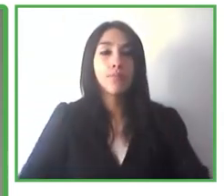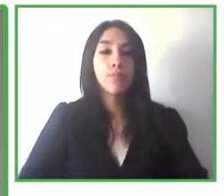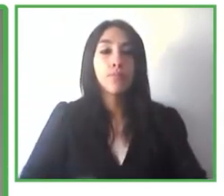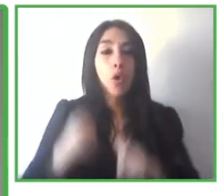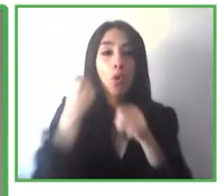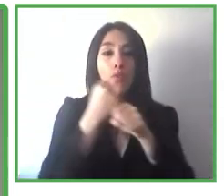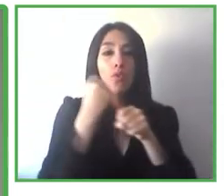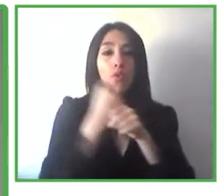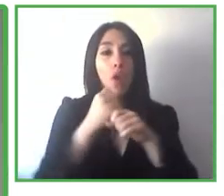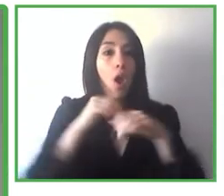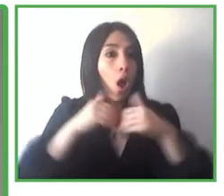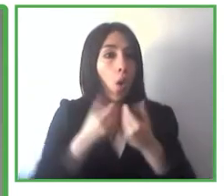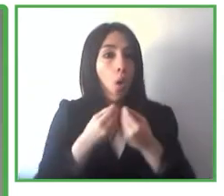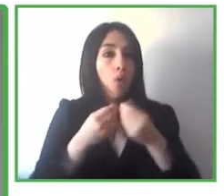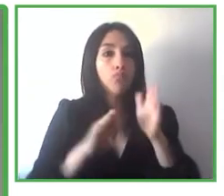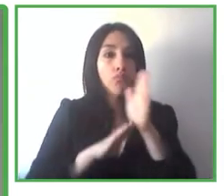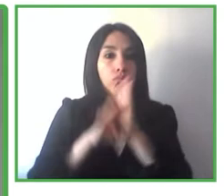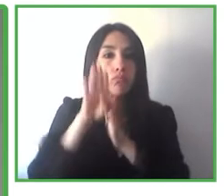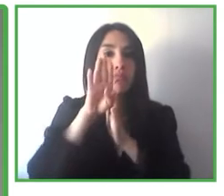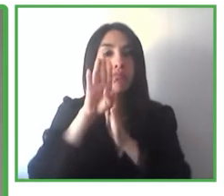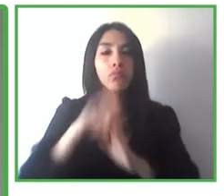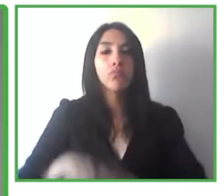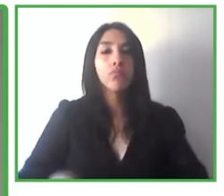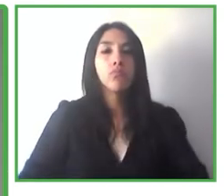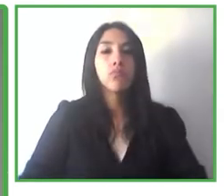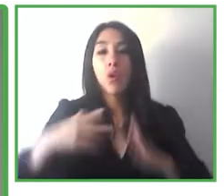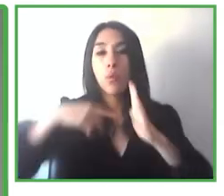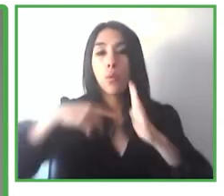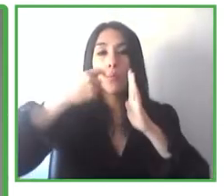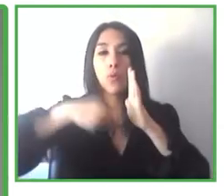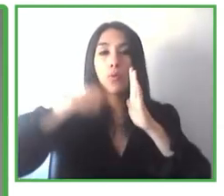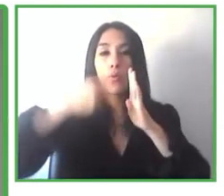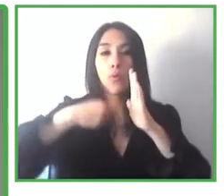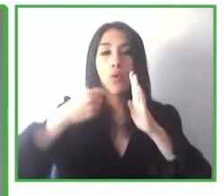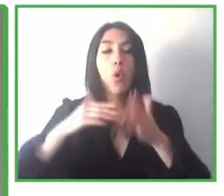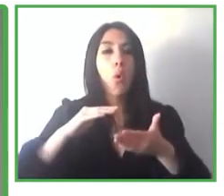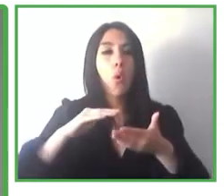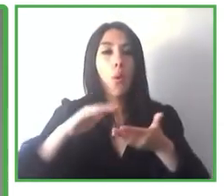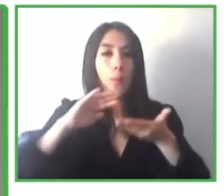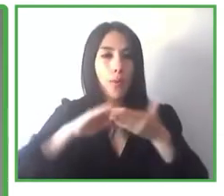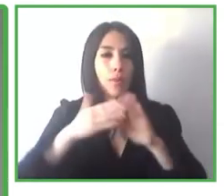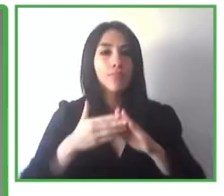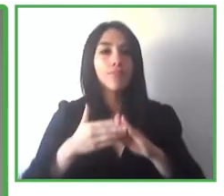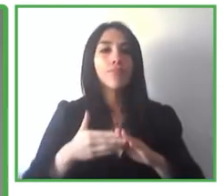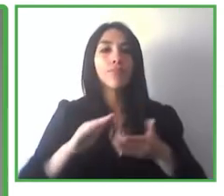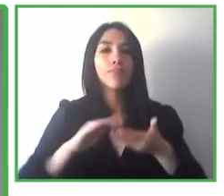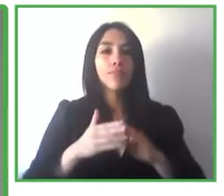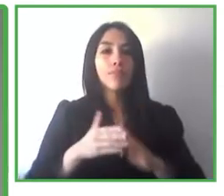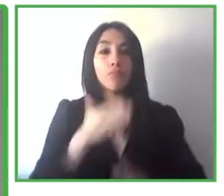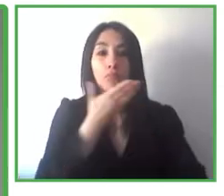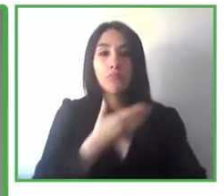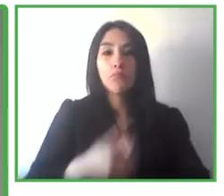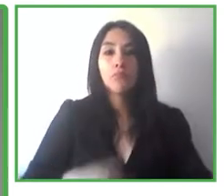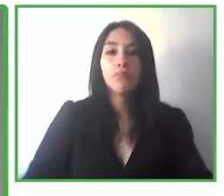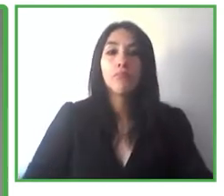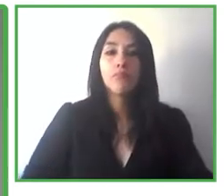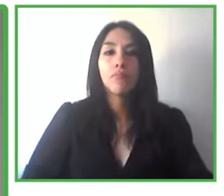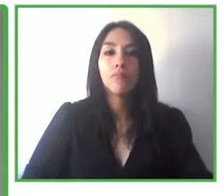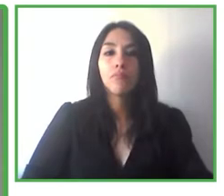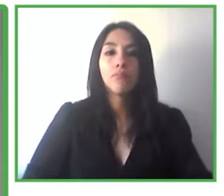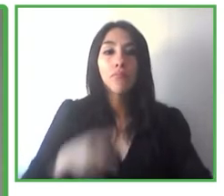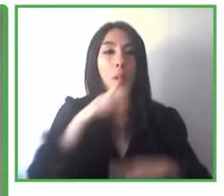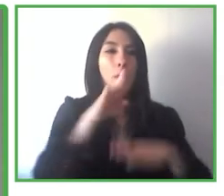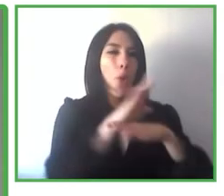programa de alianzas estratégicas en NaviLens que es la tecnología o las soluciones que nos va a estar presentando, muy